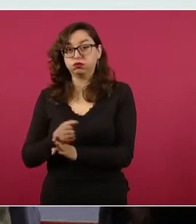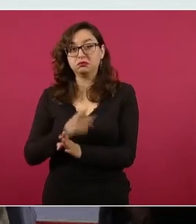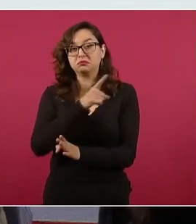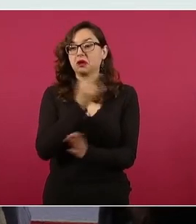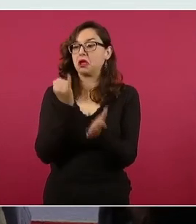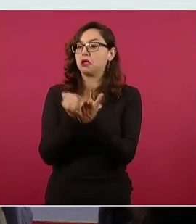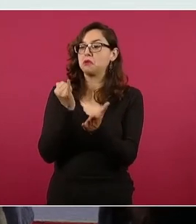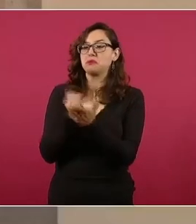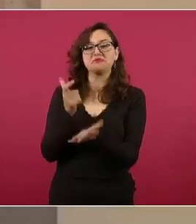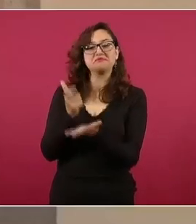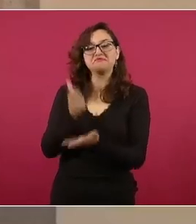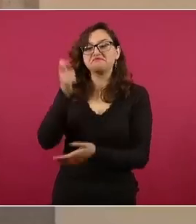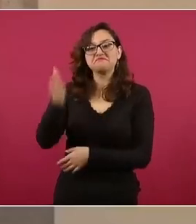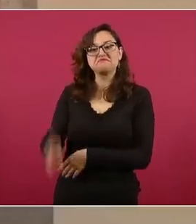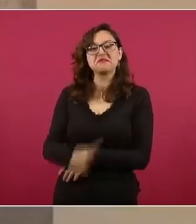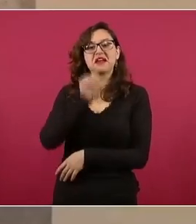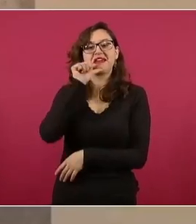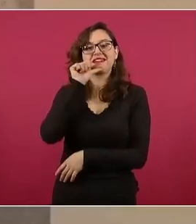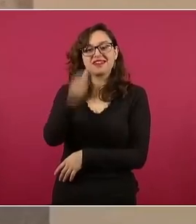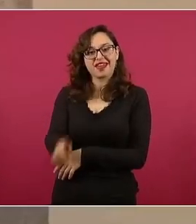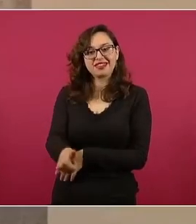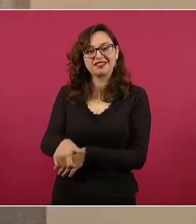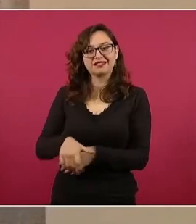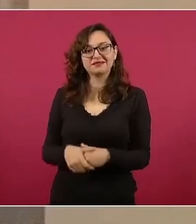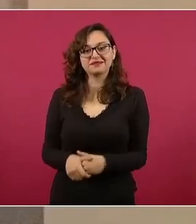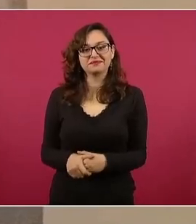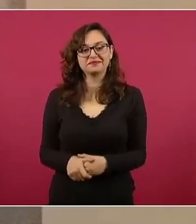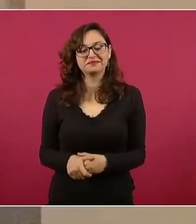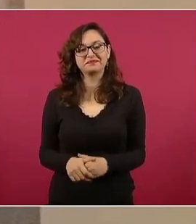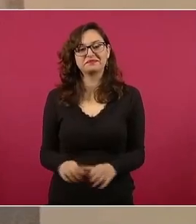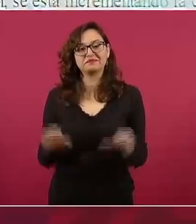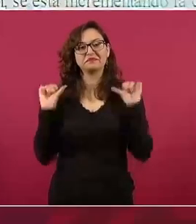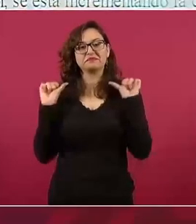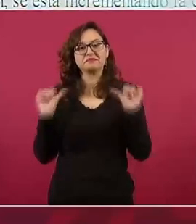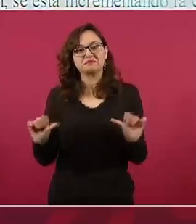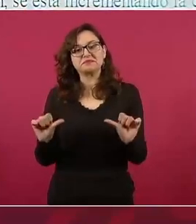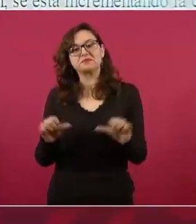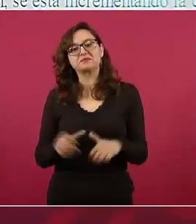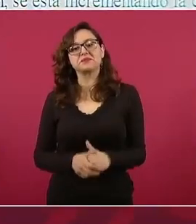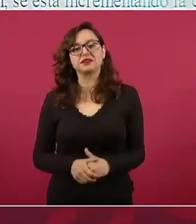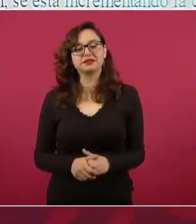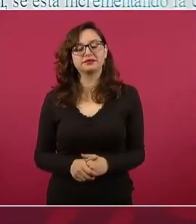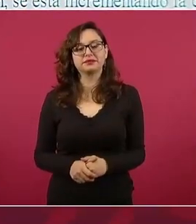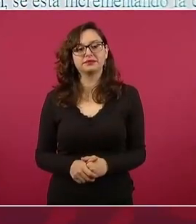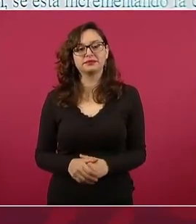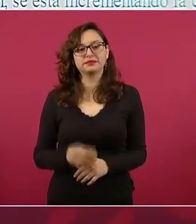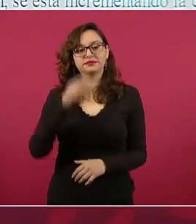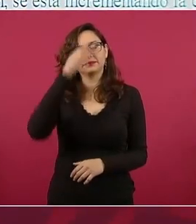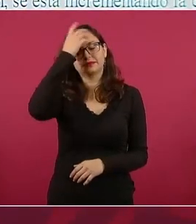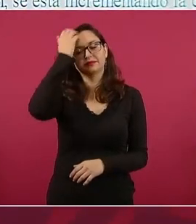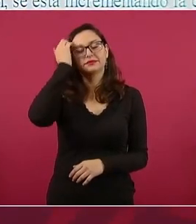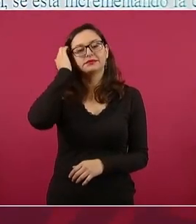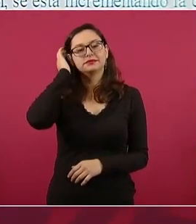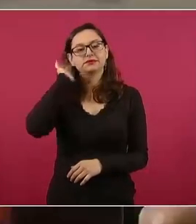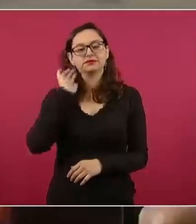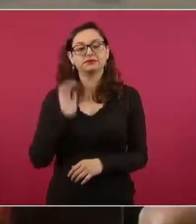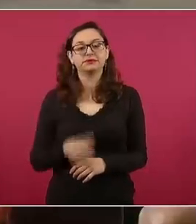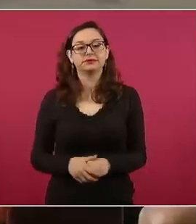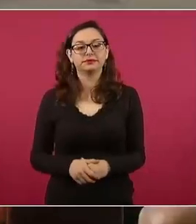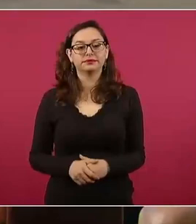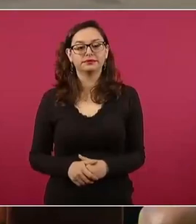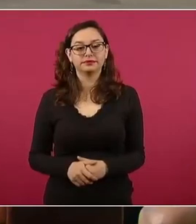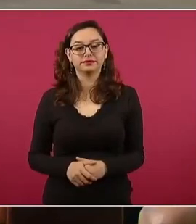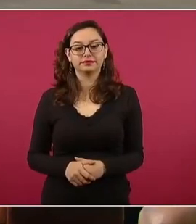se pagaba impuesto por la extracción de oro, de plata, de cobre.